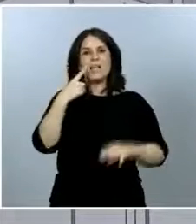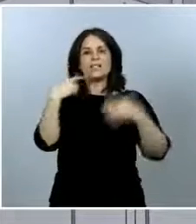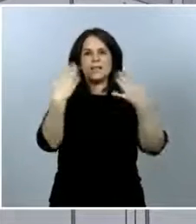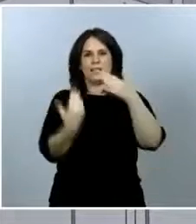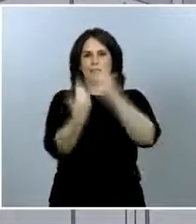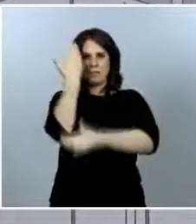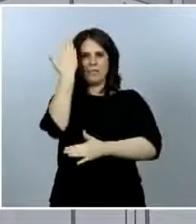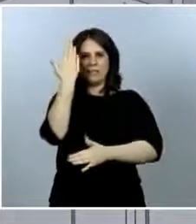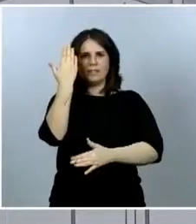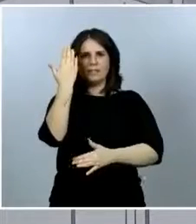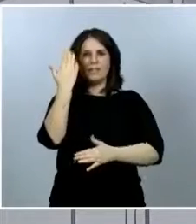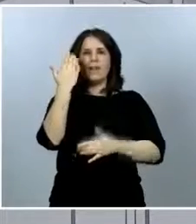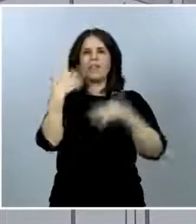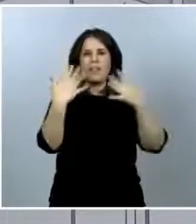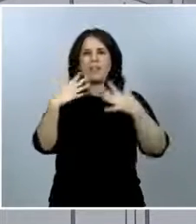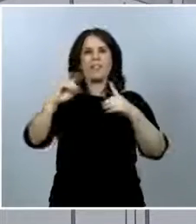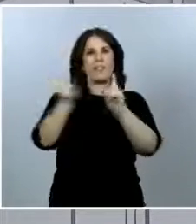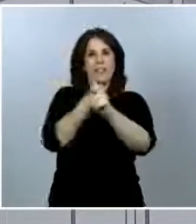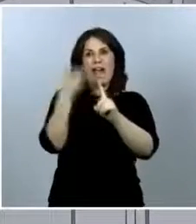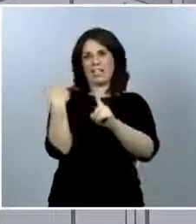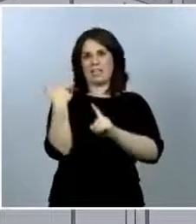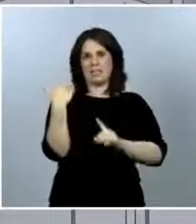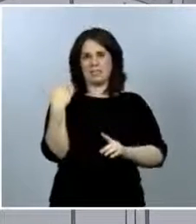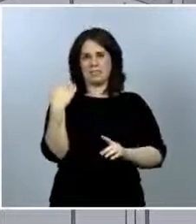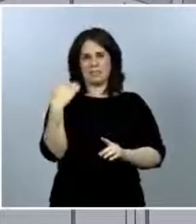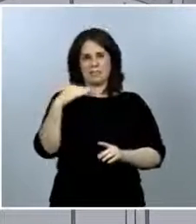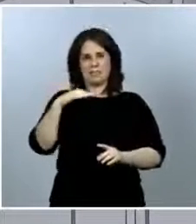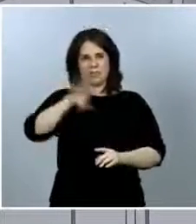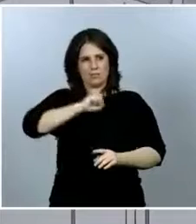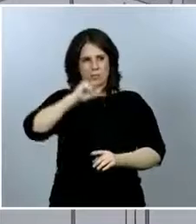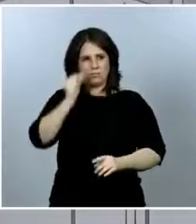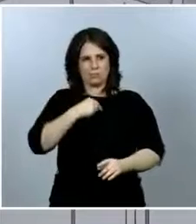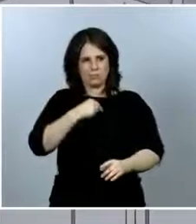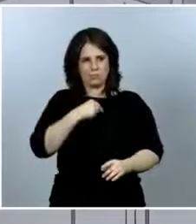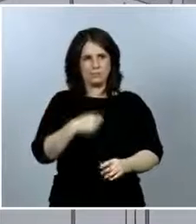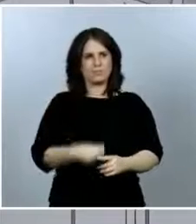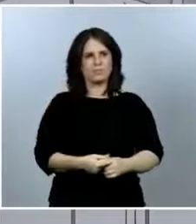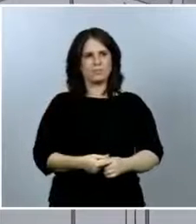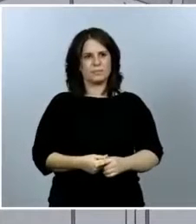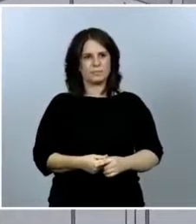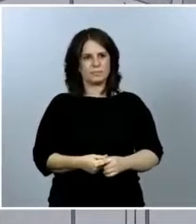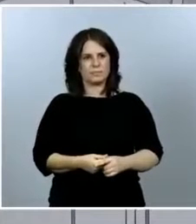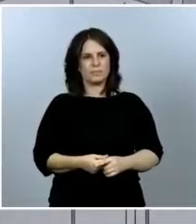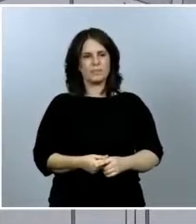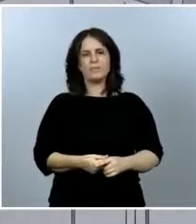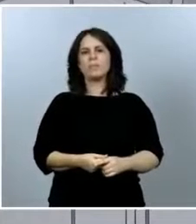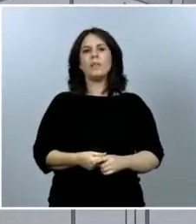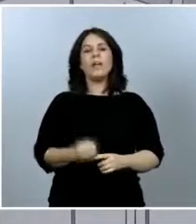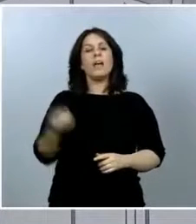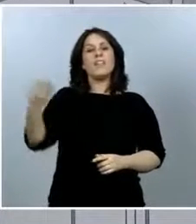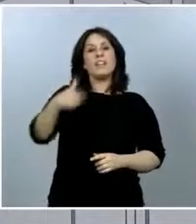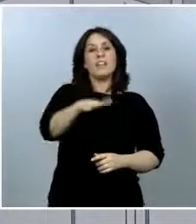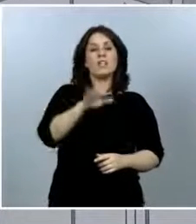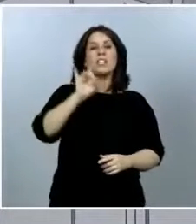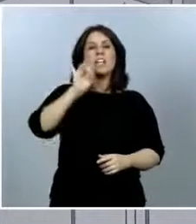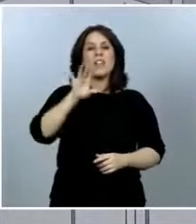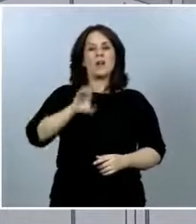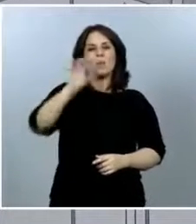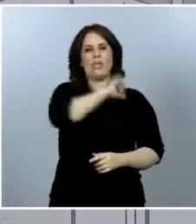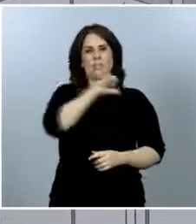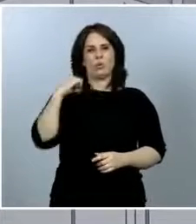con fecha de diagnóstico de ayer y si pasamos a los fallecidos tenemos 15 comunidades autónomas